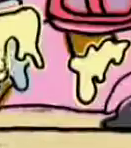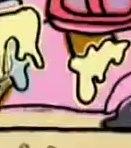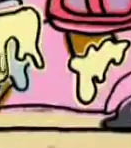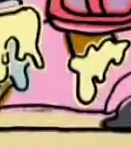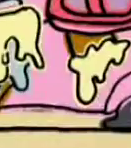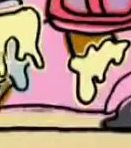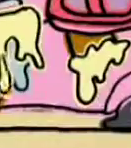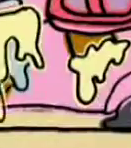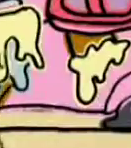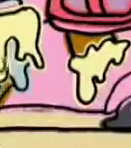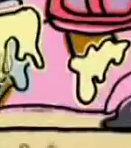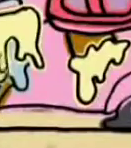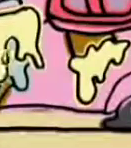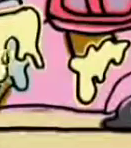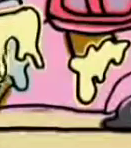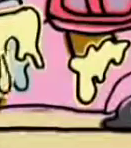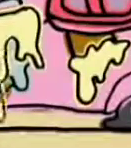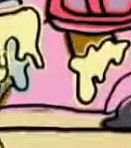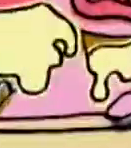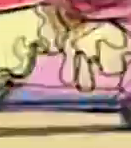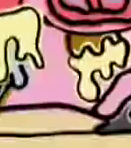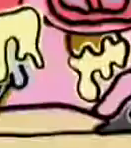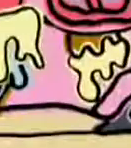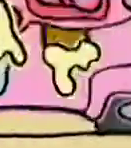¡Ahhh! ¡Ah! ¡Ah! ¡Al palomar, comprendamos!